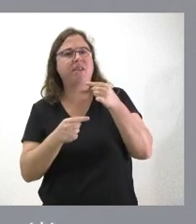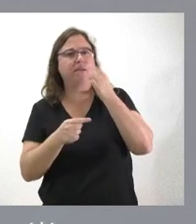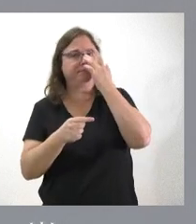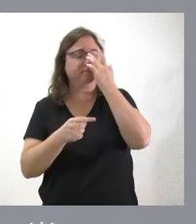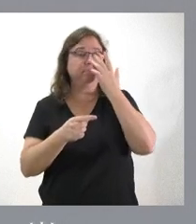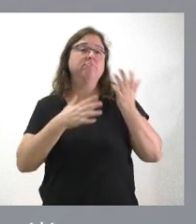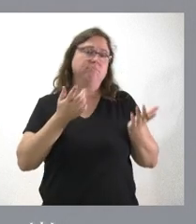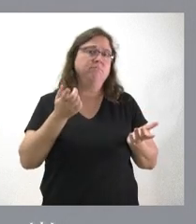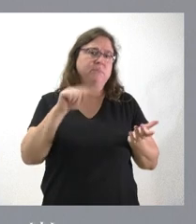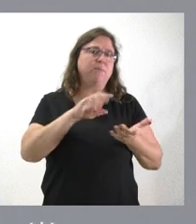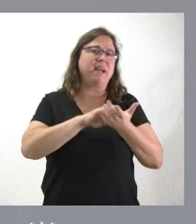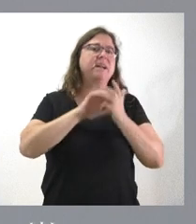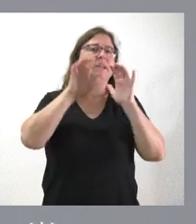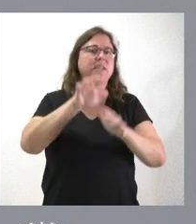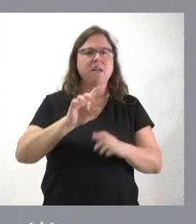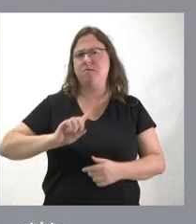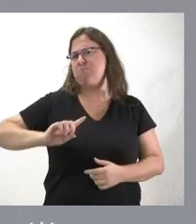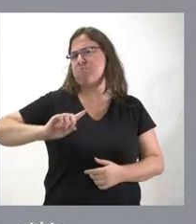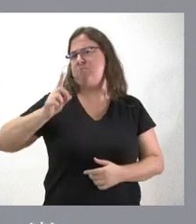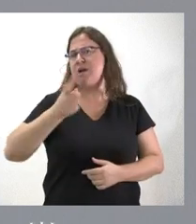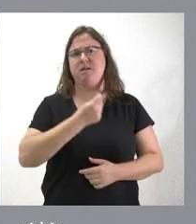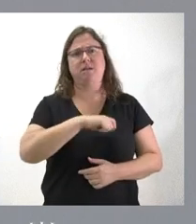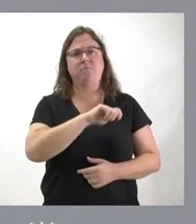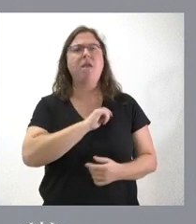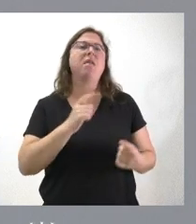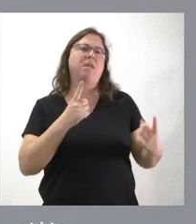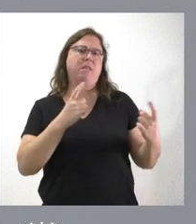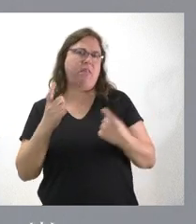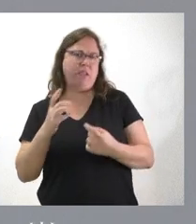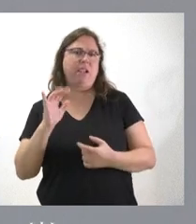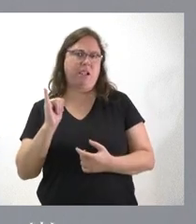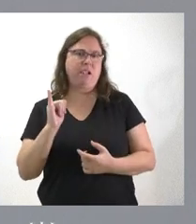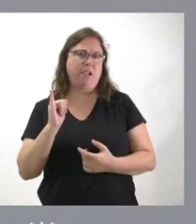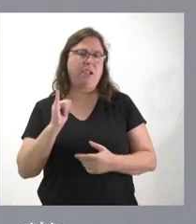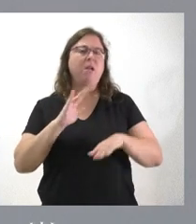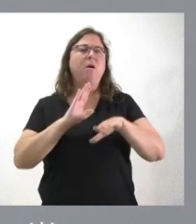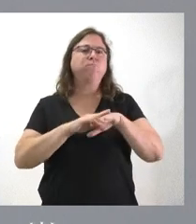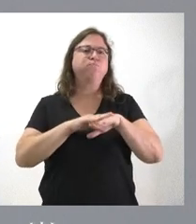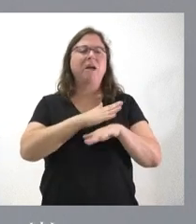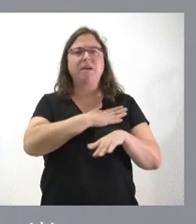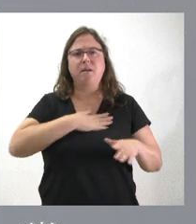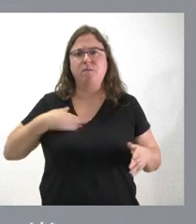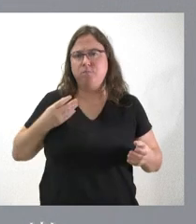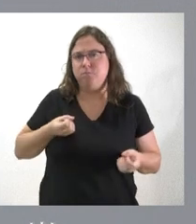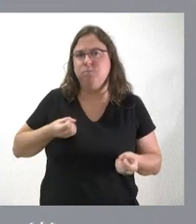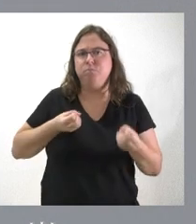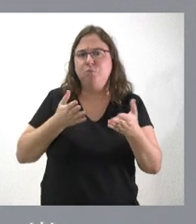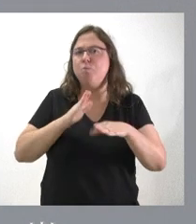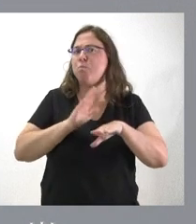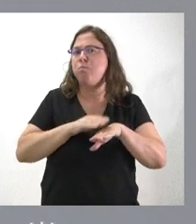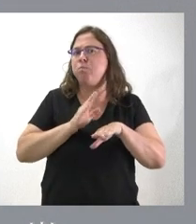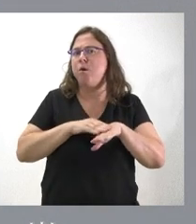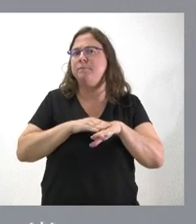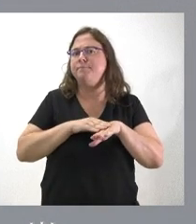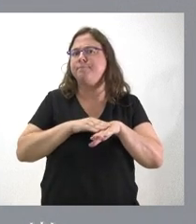también Castilla y León, que es la comunidad más extensa de España, pues tiene necesidades a este respecto que desde aquí queremos poner de manifiesto para que se tenga